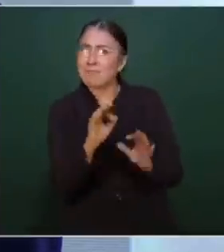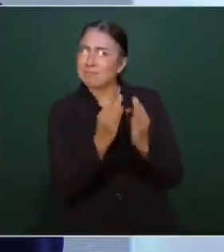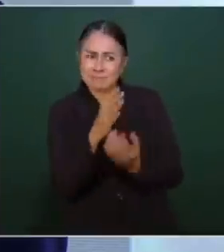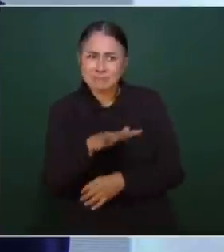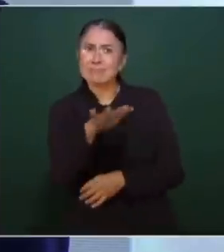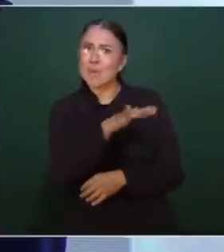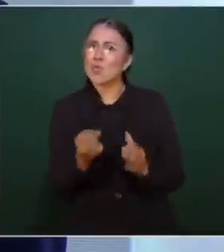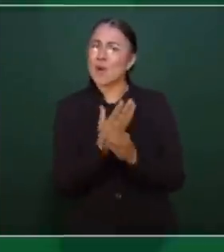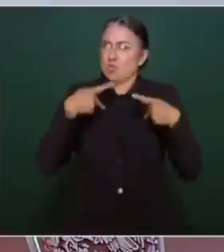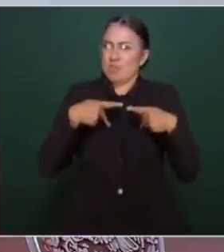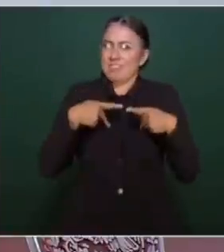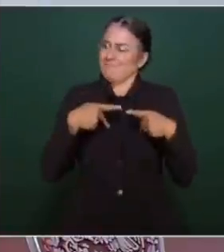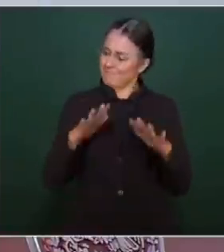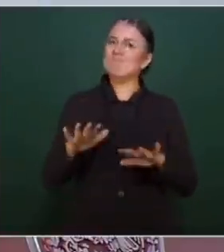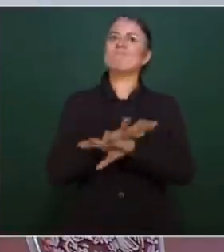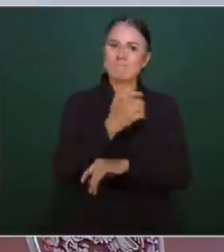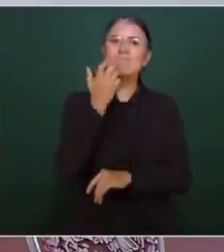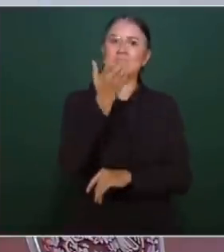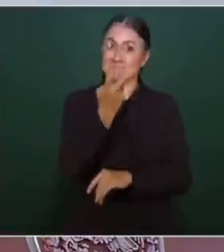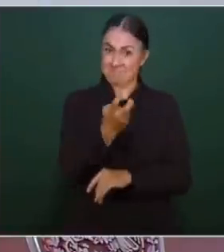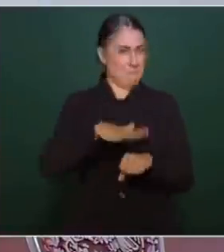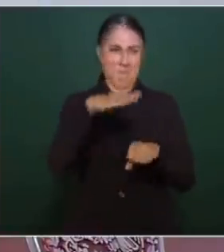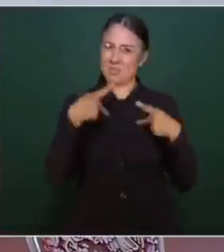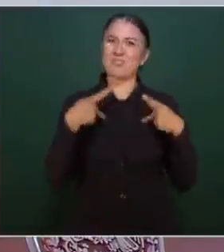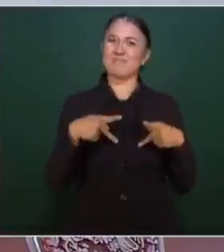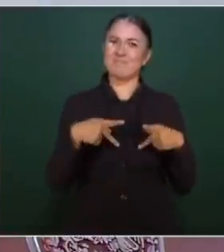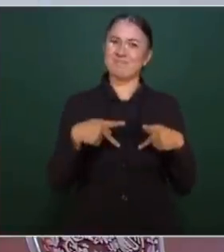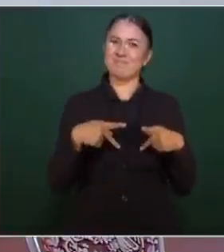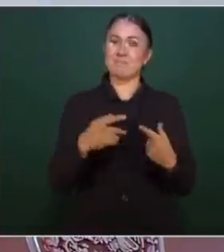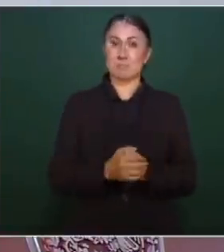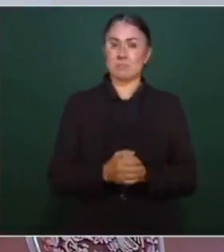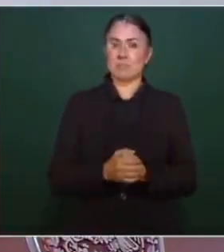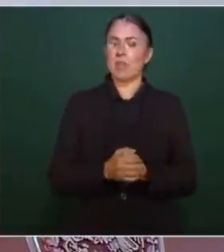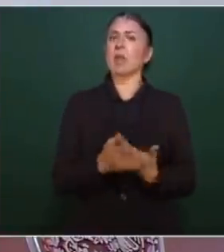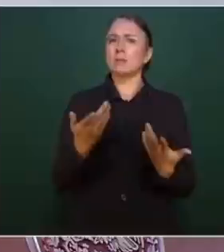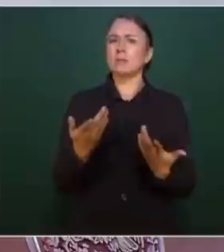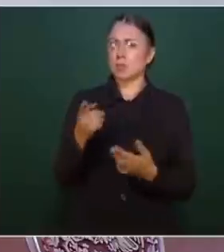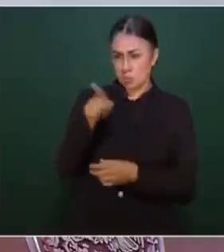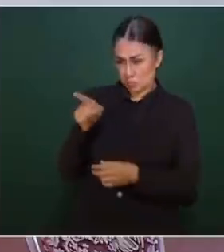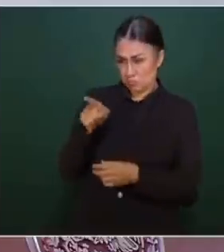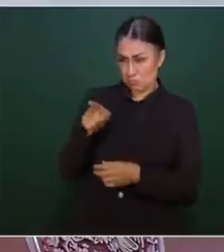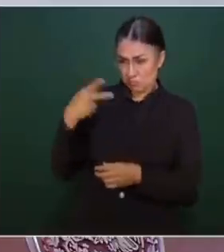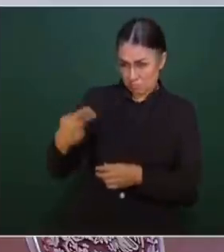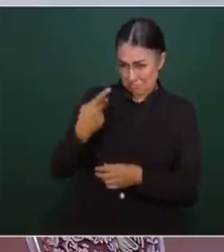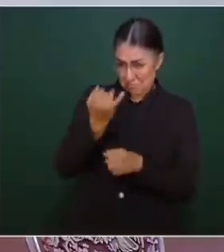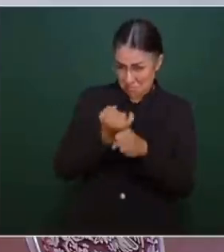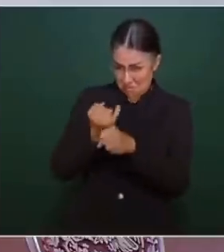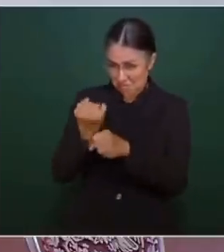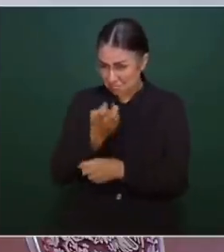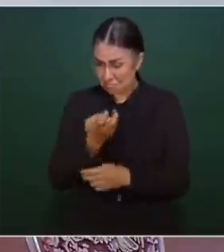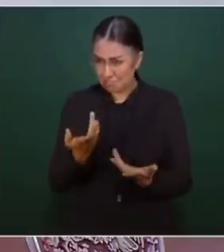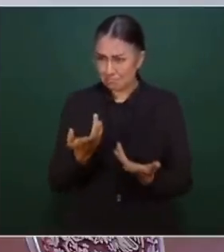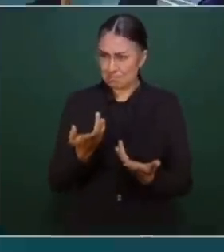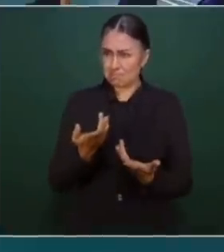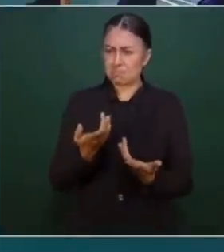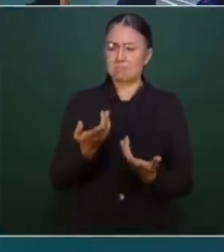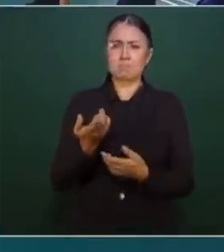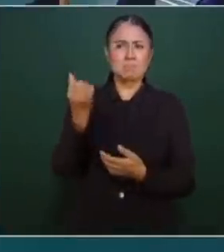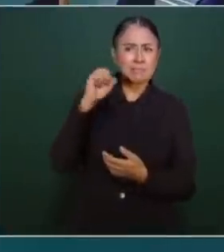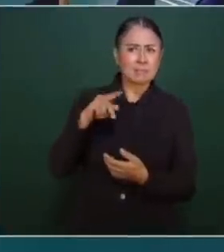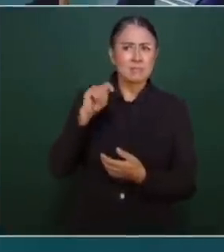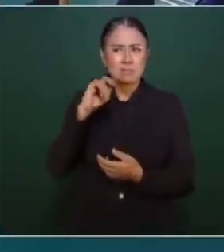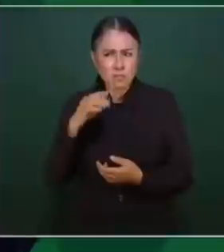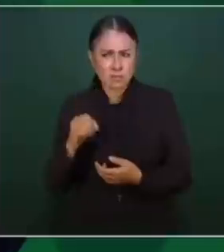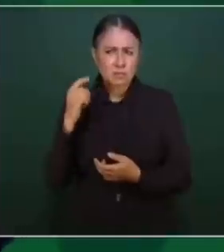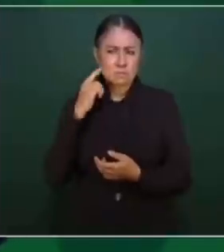al periodismo. Lo que preguntas, que se haga la investigación sobre lo de Santiago y luego lo del